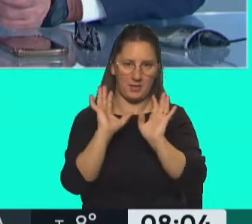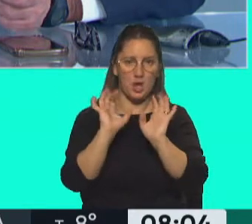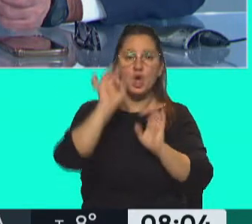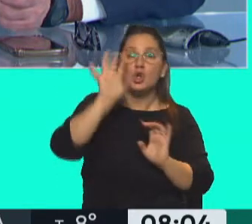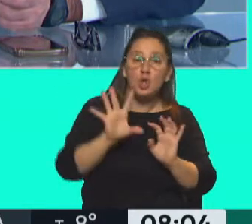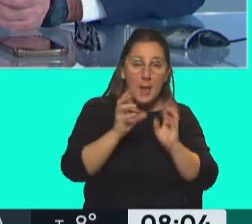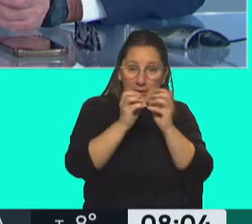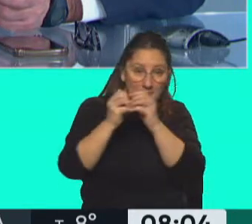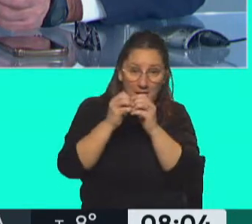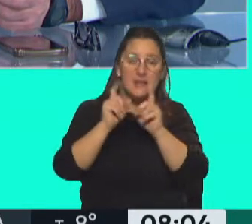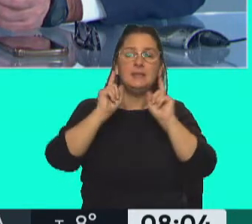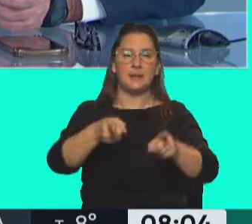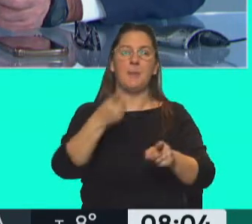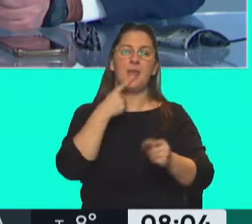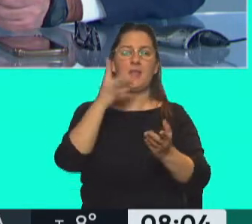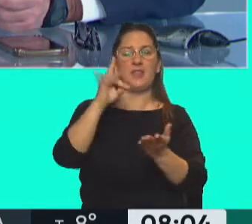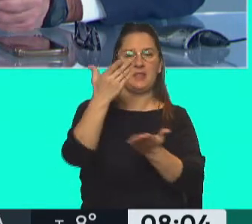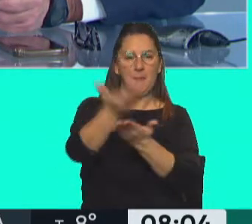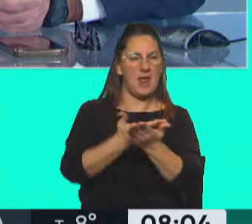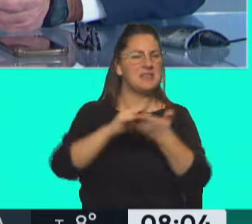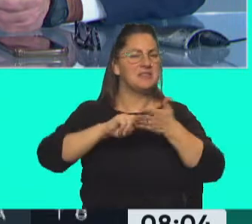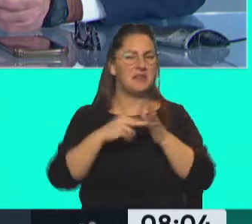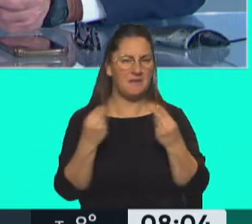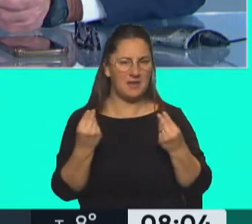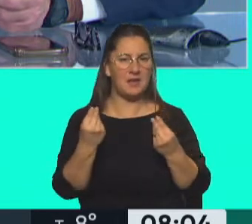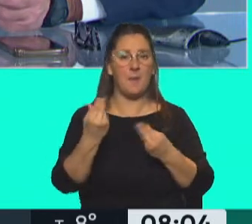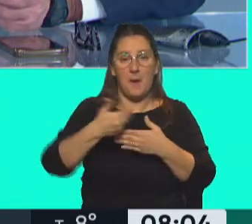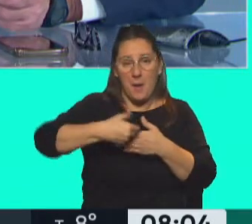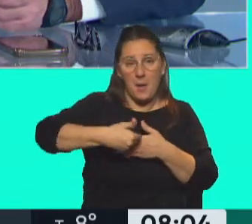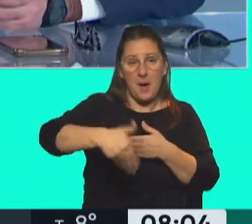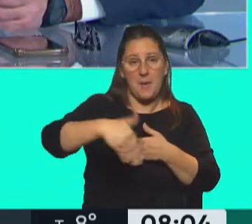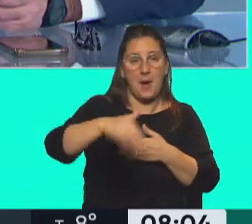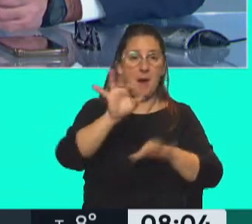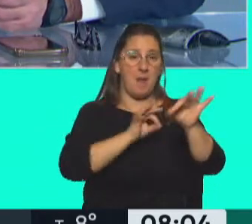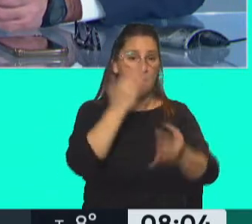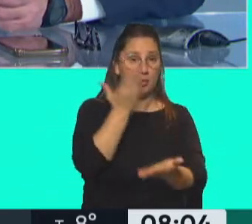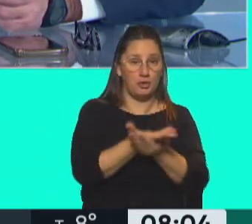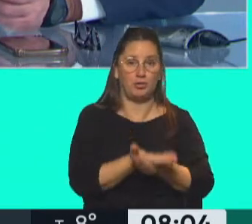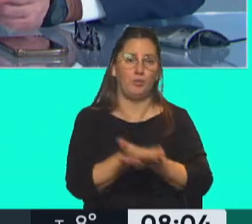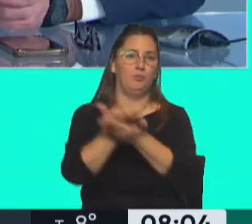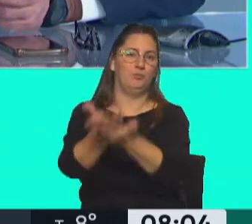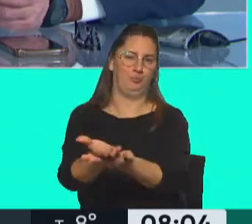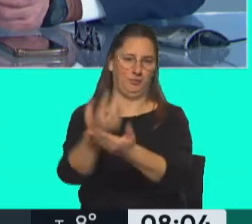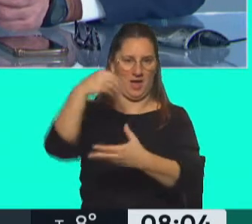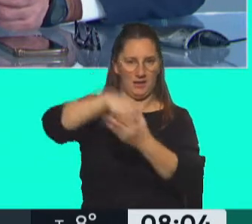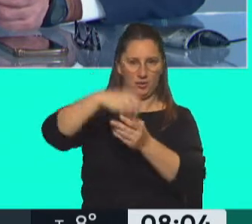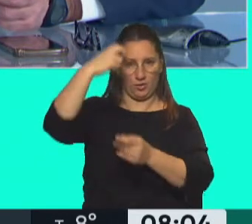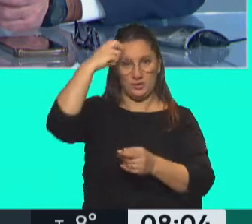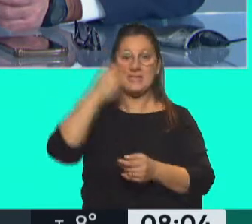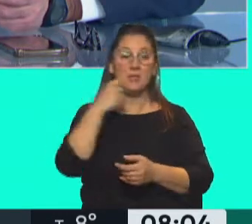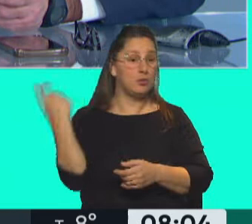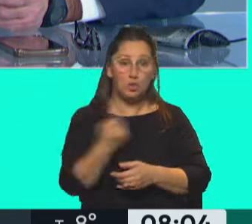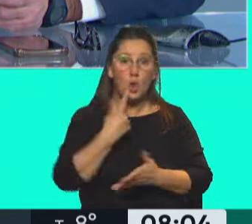van a discutirlo, sino que también van a dictaminar. ¿Qué quiere decir esto? Que es el paso previo para que el proyecto llegue al recinto. Y si hay decisión política